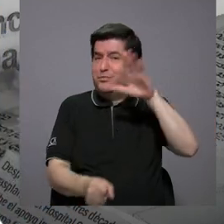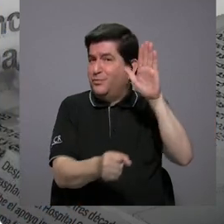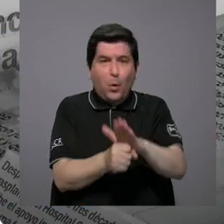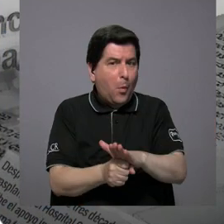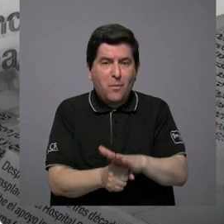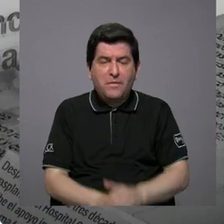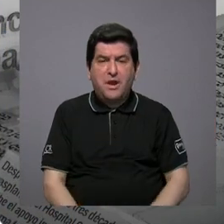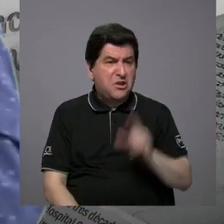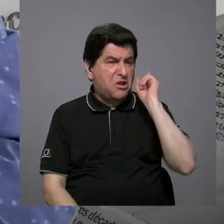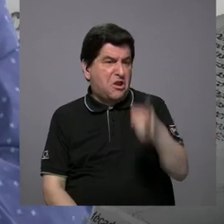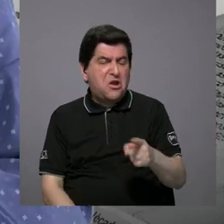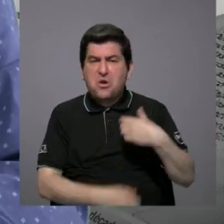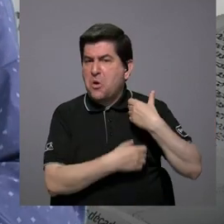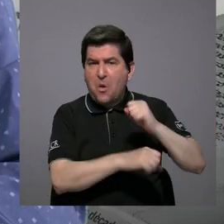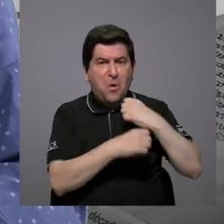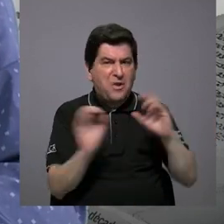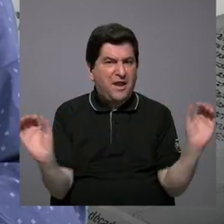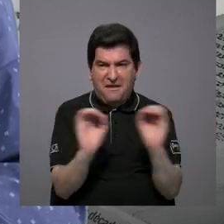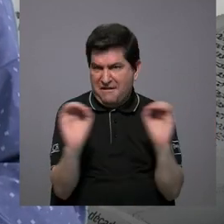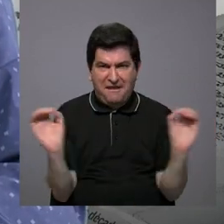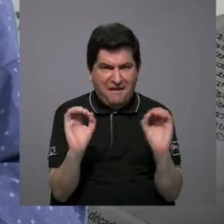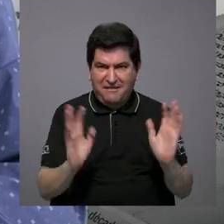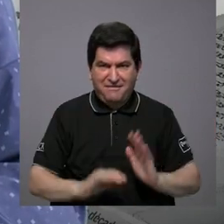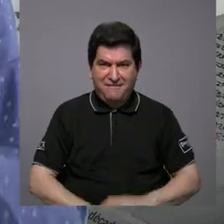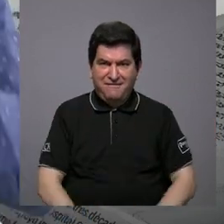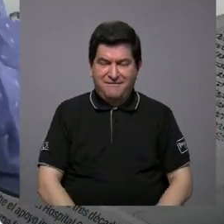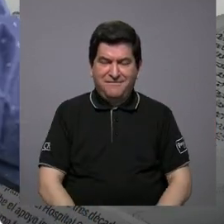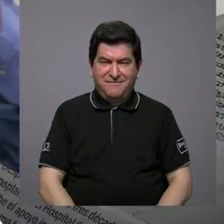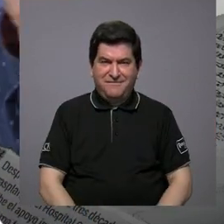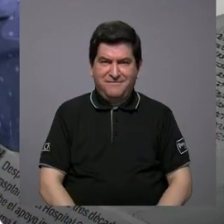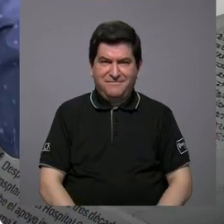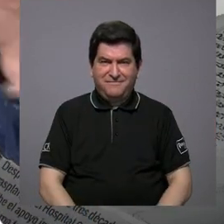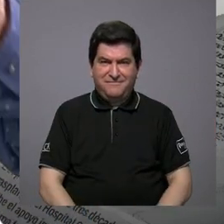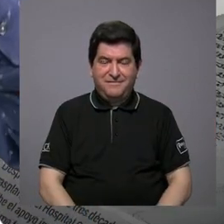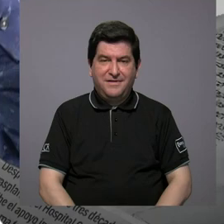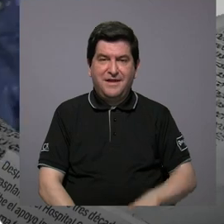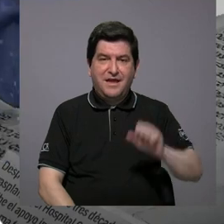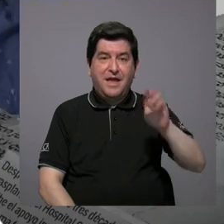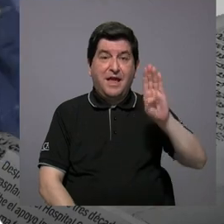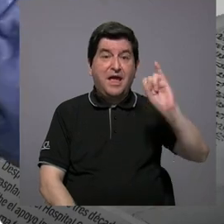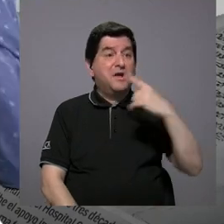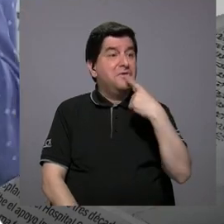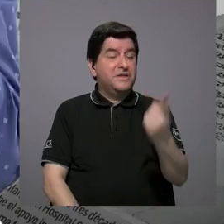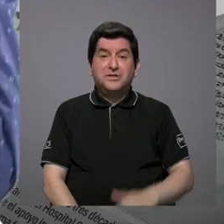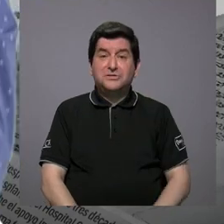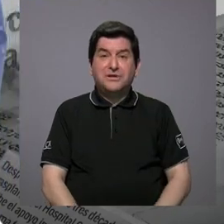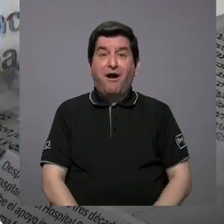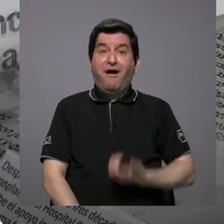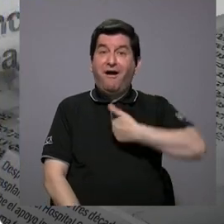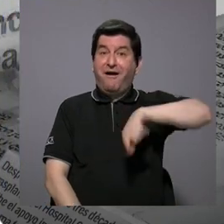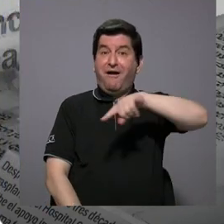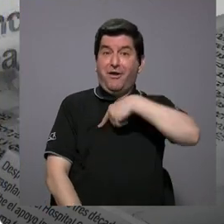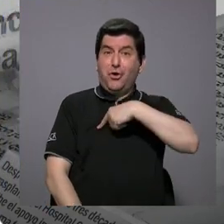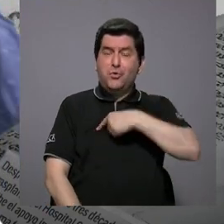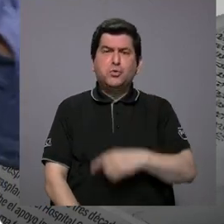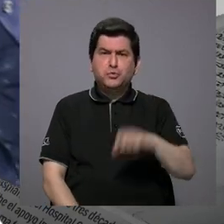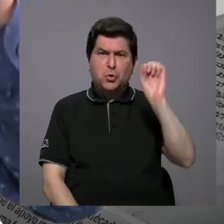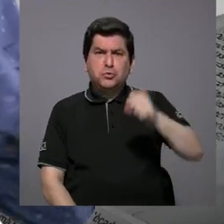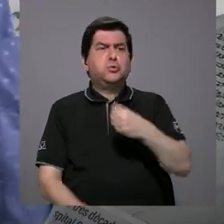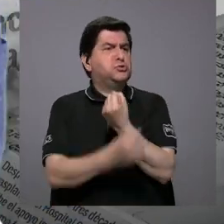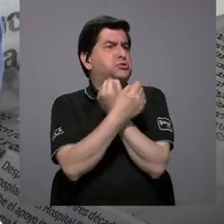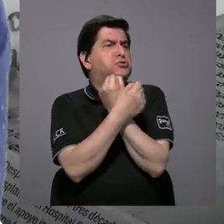y que no obligue a las municipalidades. ¿Verdad? Porque más bien EDI dice que, no, nosotros más bien estamos